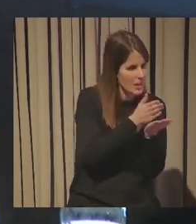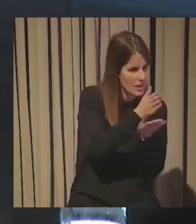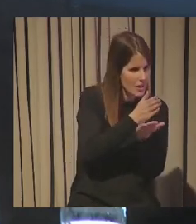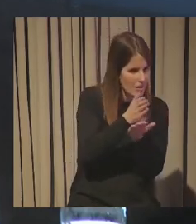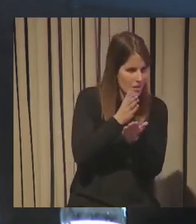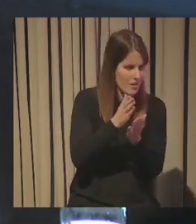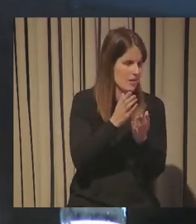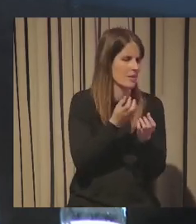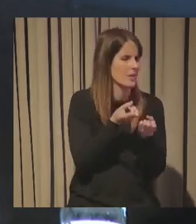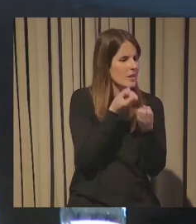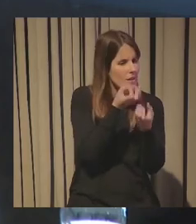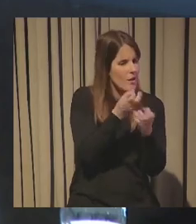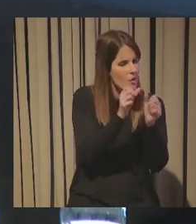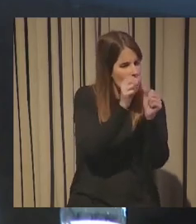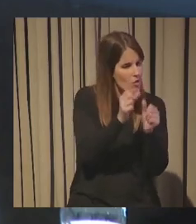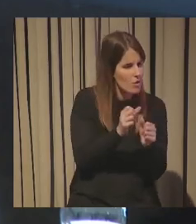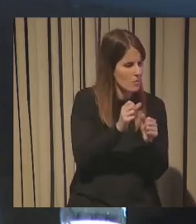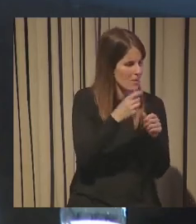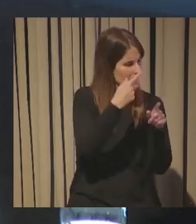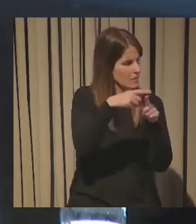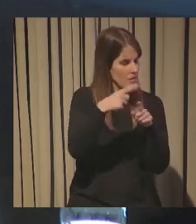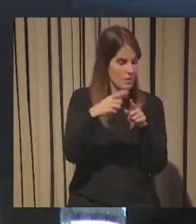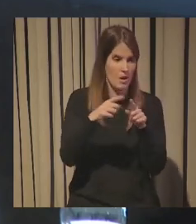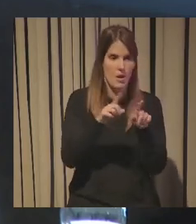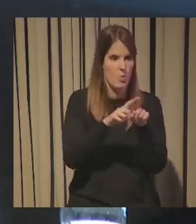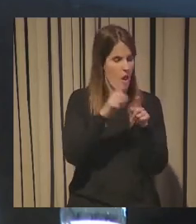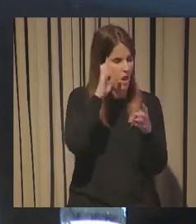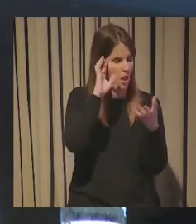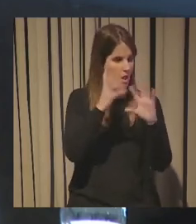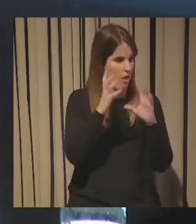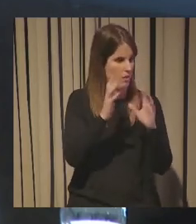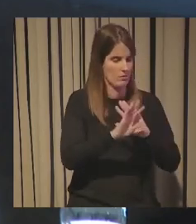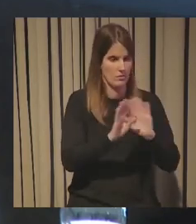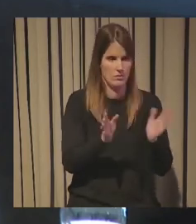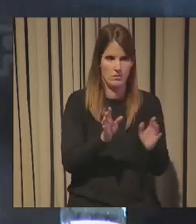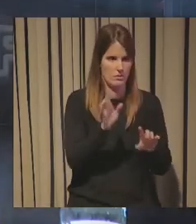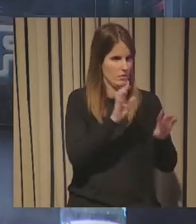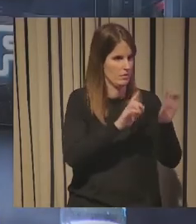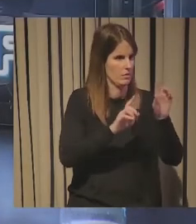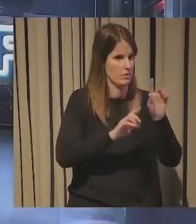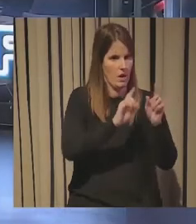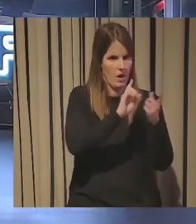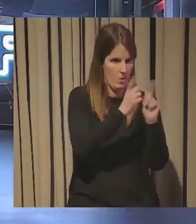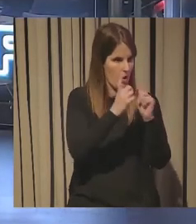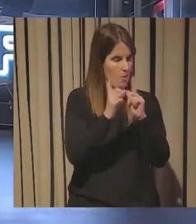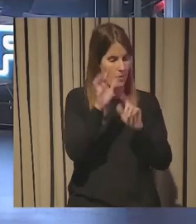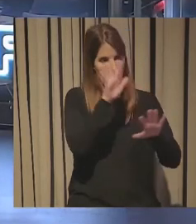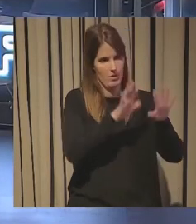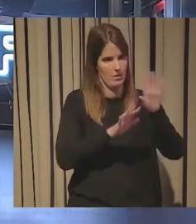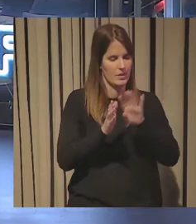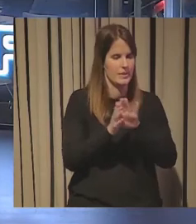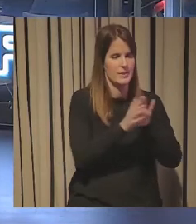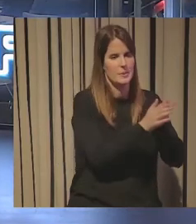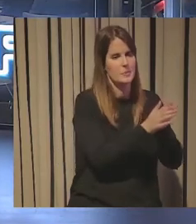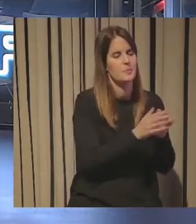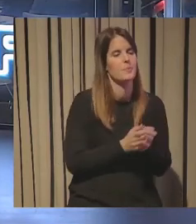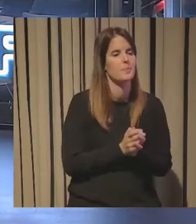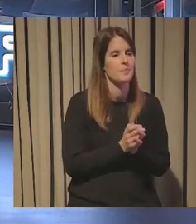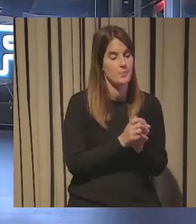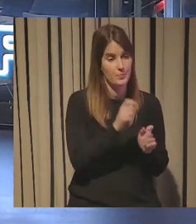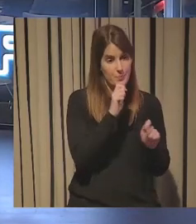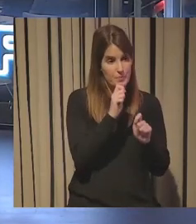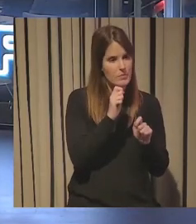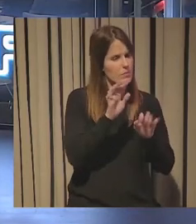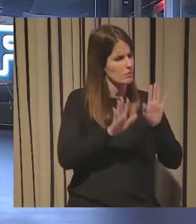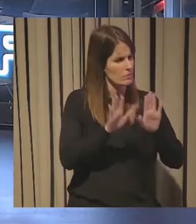el mundo de los contenidos es muy esquizofrénico la verdad bueno y sí que es verdad que también claro para